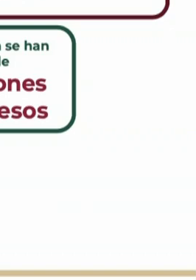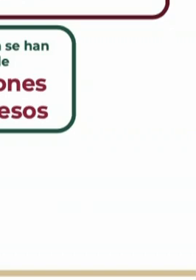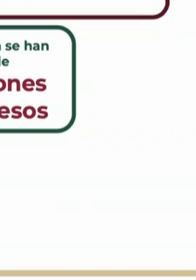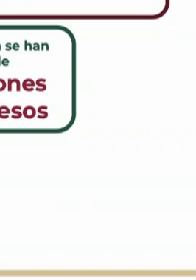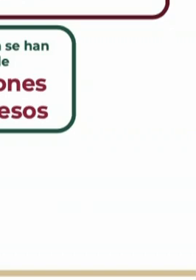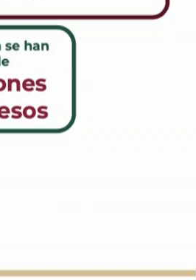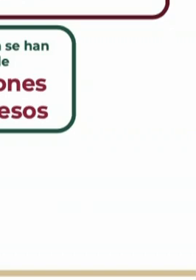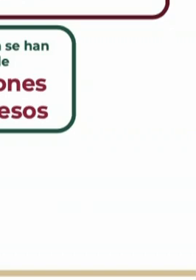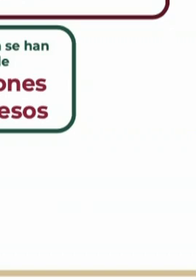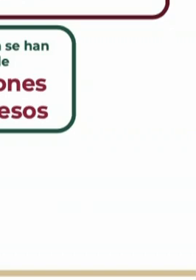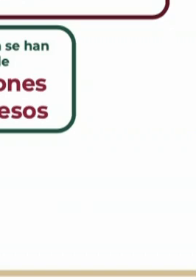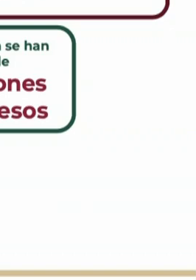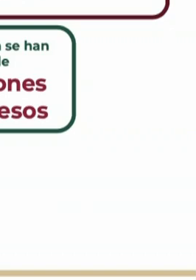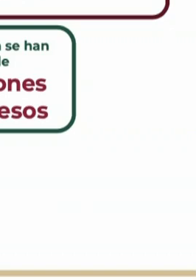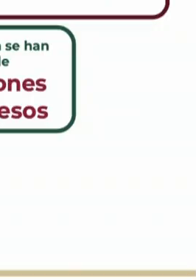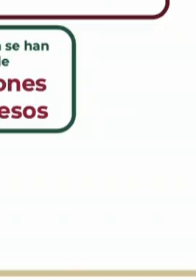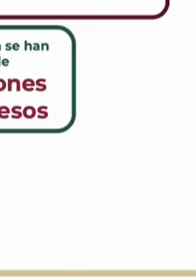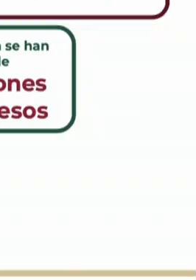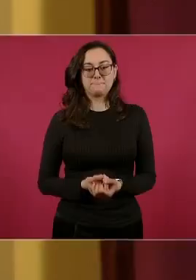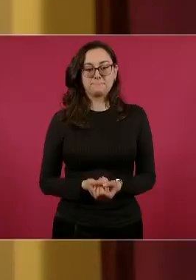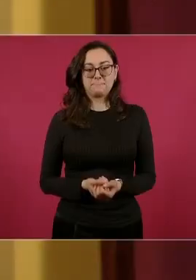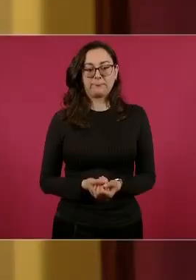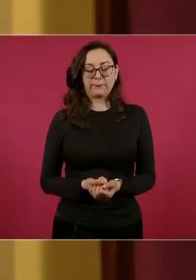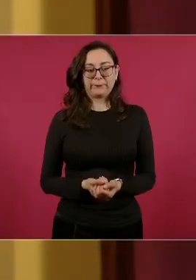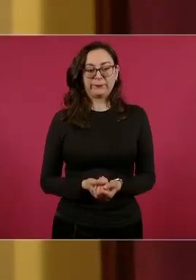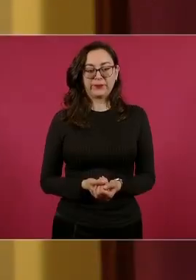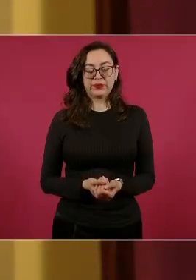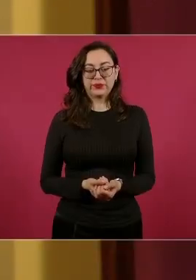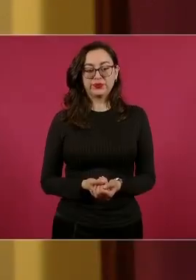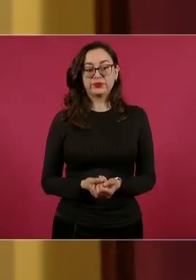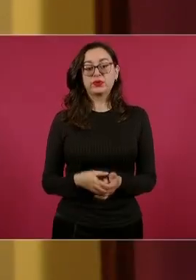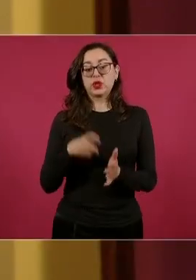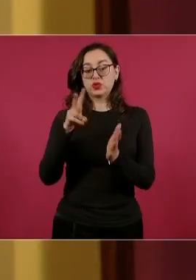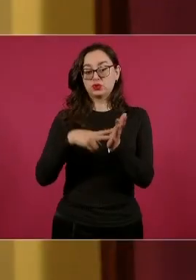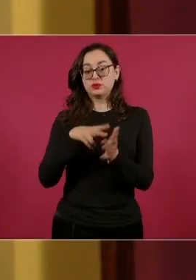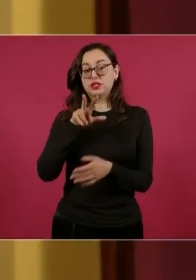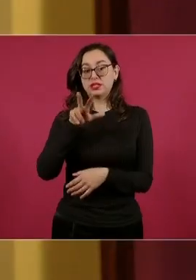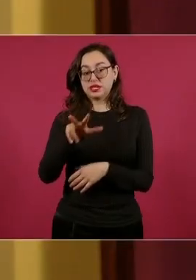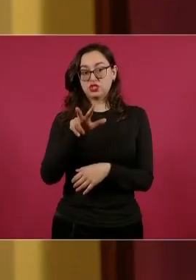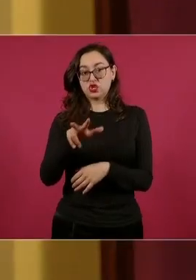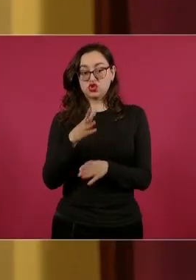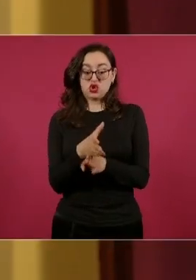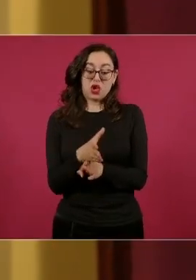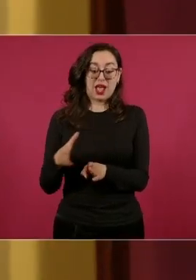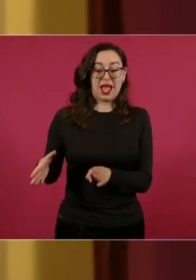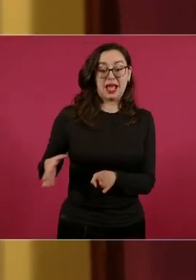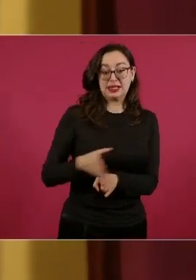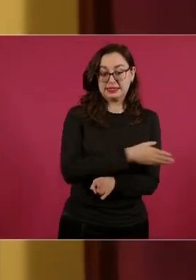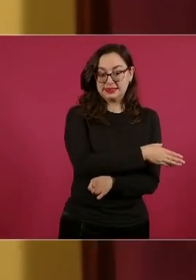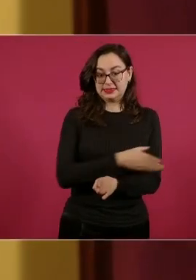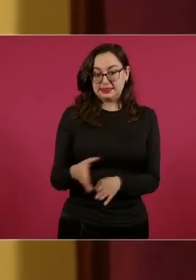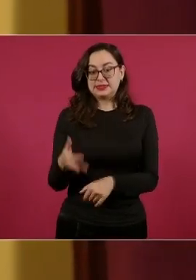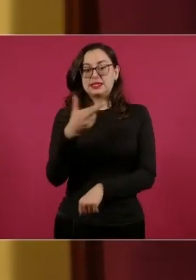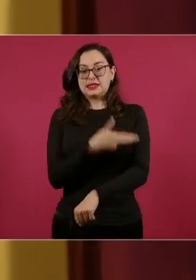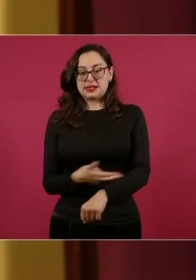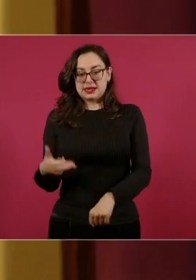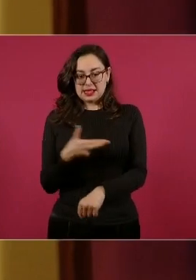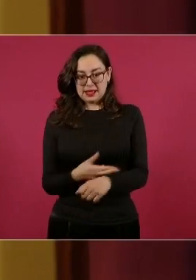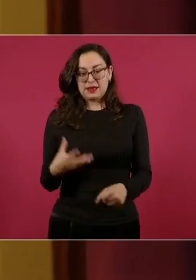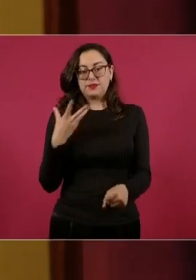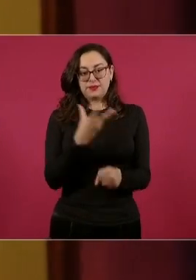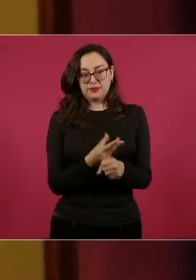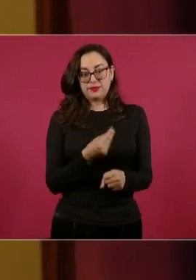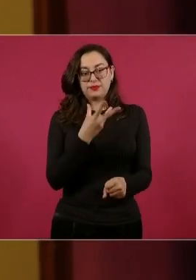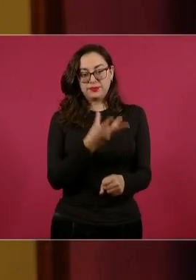sea, dos mil 18 y anteriores es la regularización. A la fecha se han obtenido